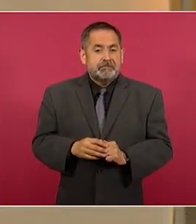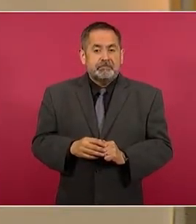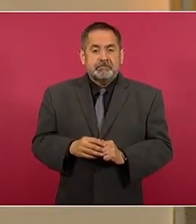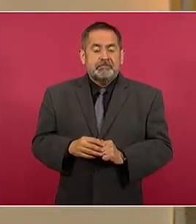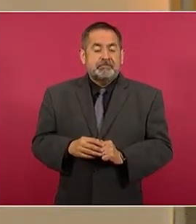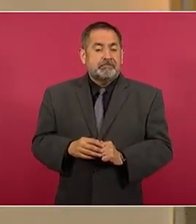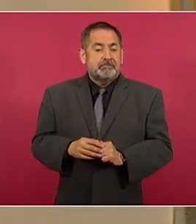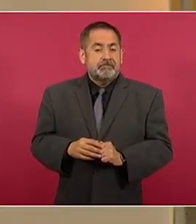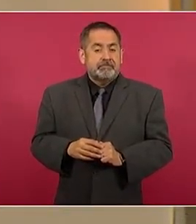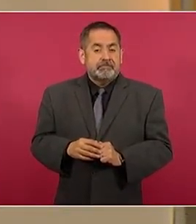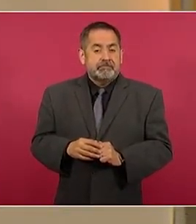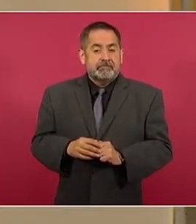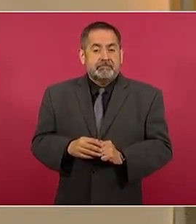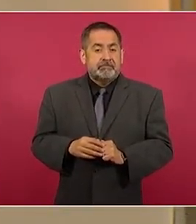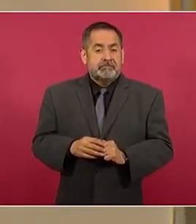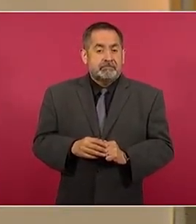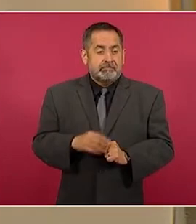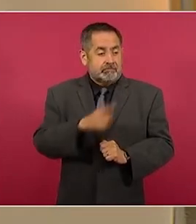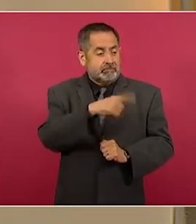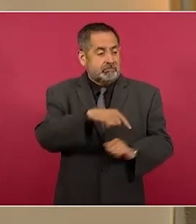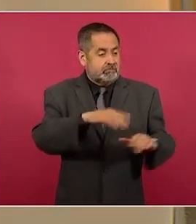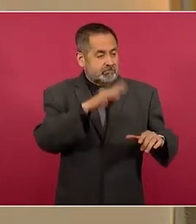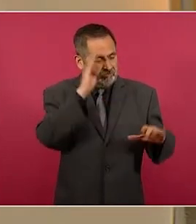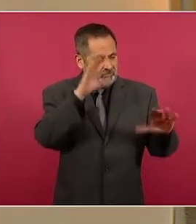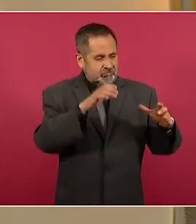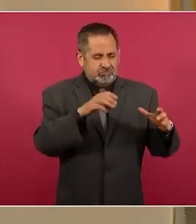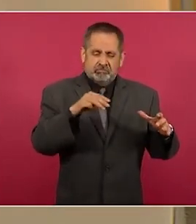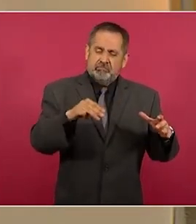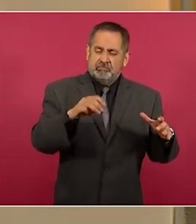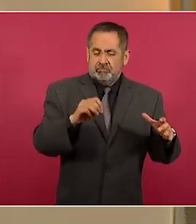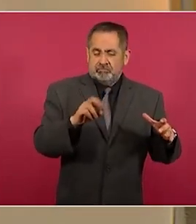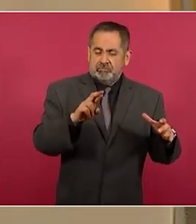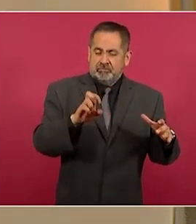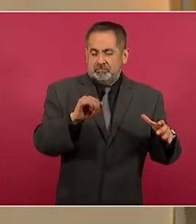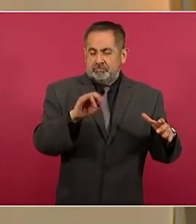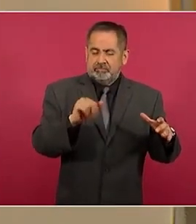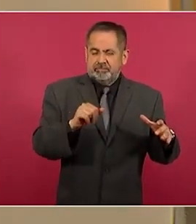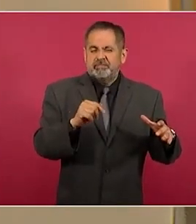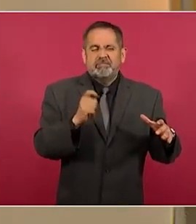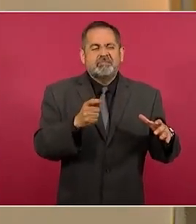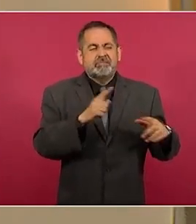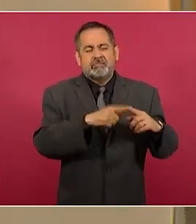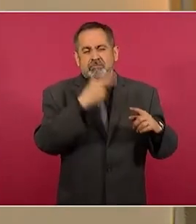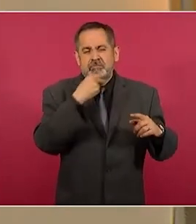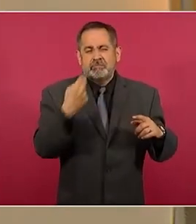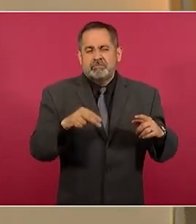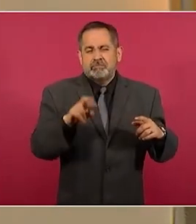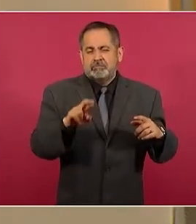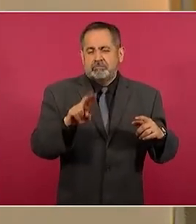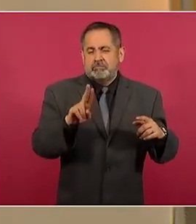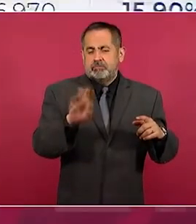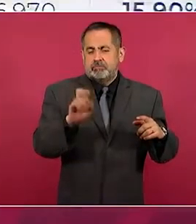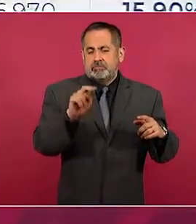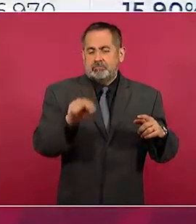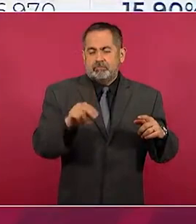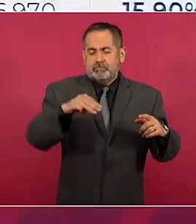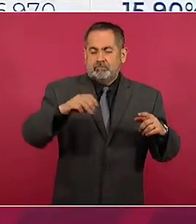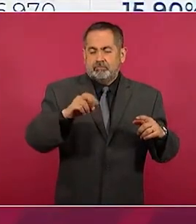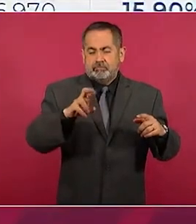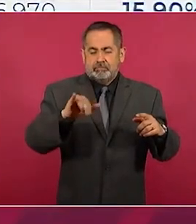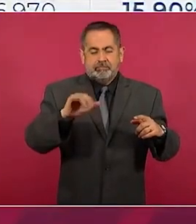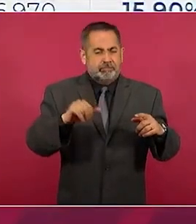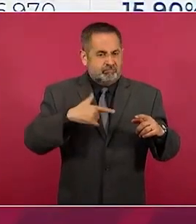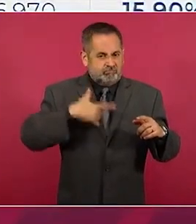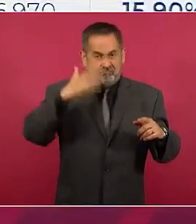señores Moreira, sobre todo Rubén Moreira, el dirigente